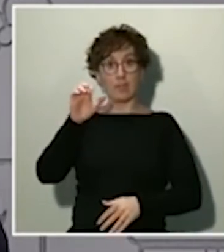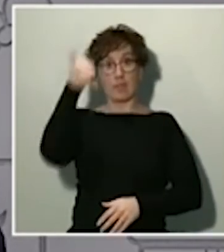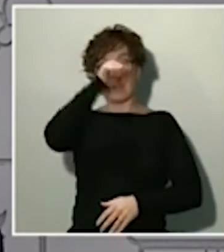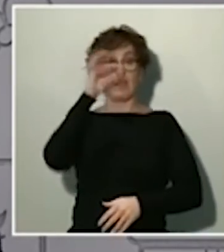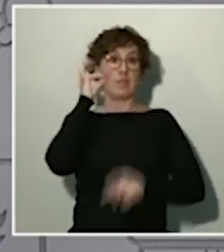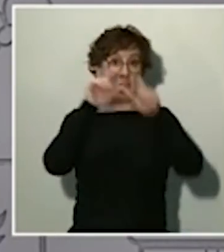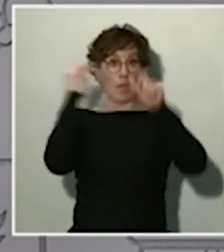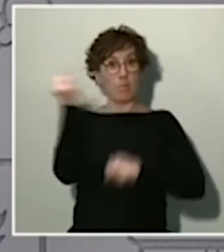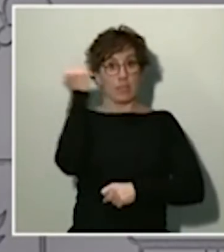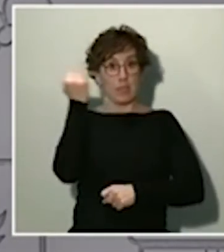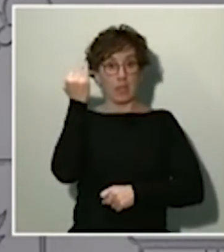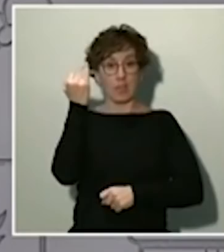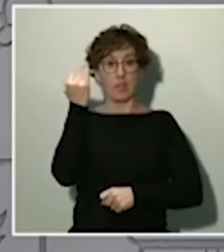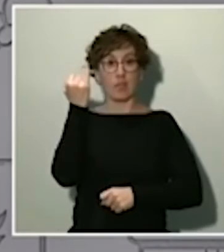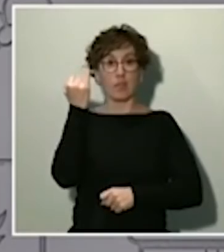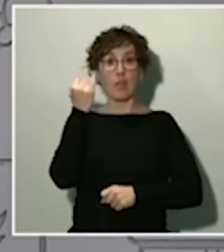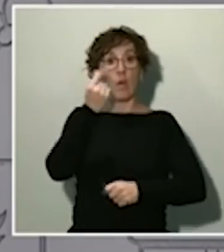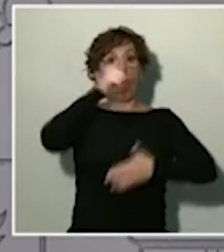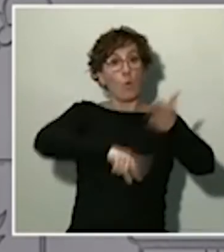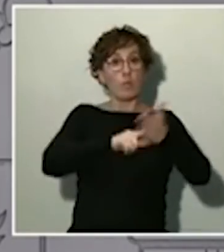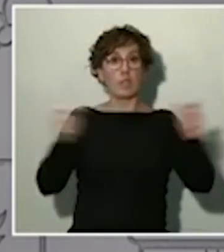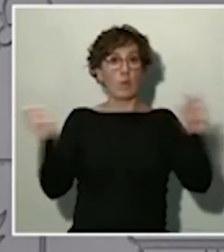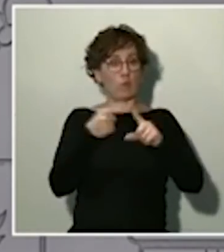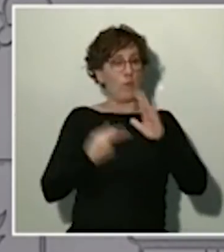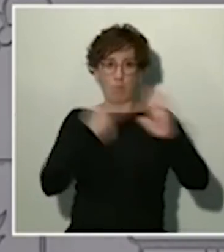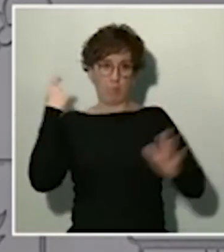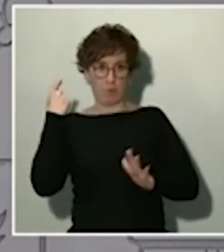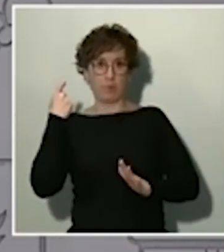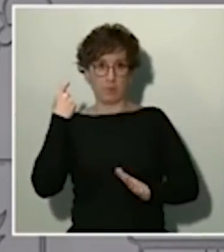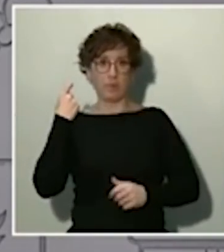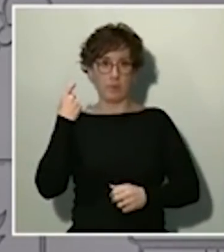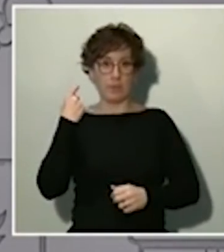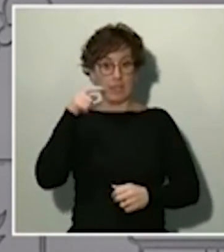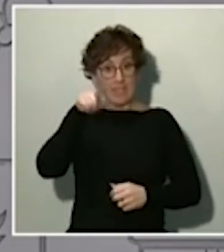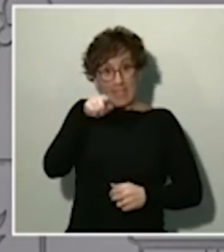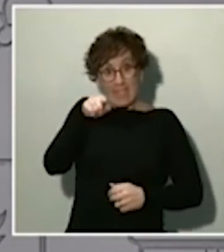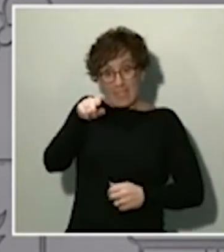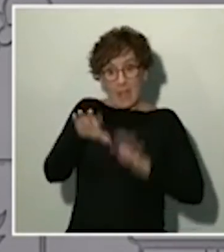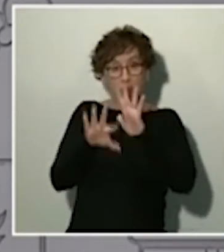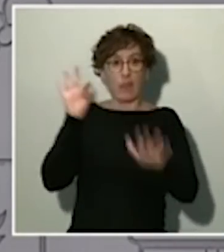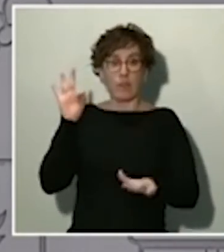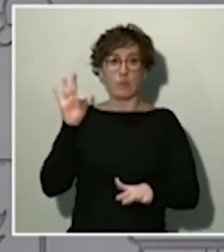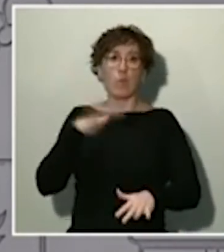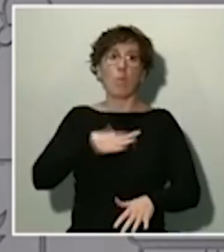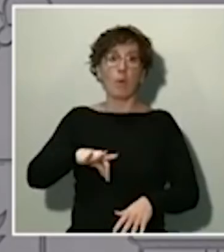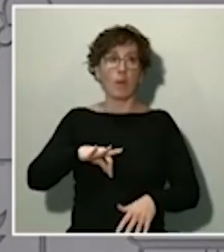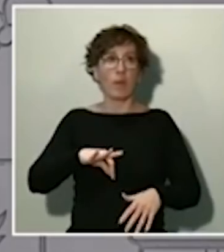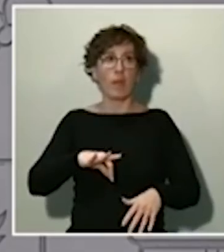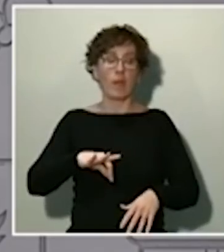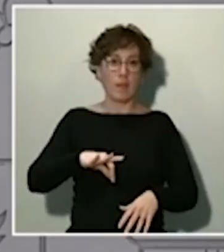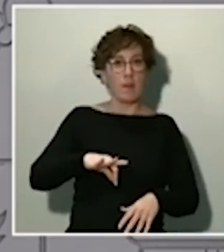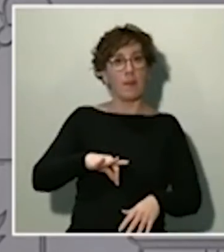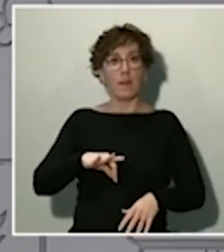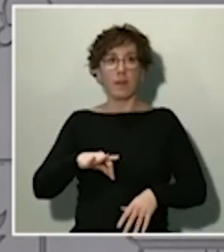empresarial de las cuotas a la seguridad social. Esta medida permitirá aliviar las largas, o mejor dicho, cargas